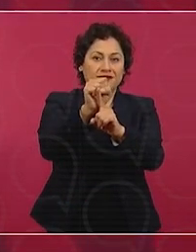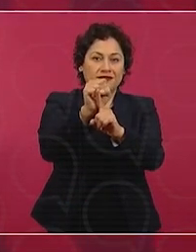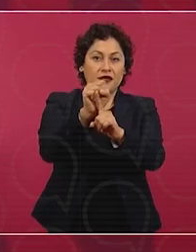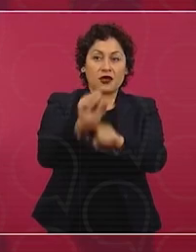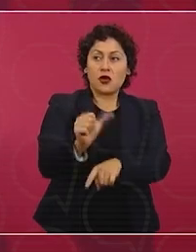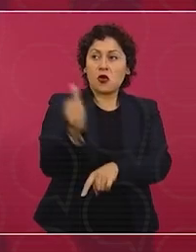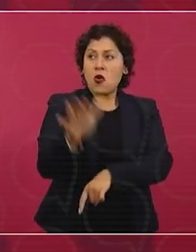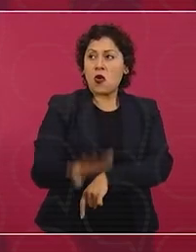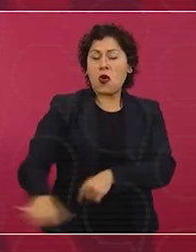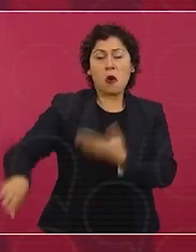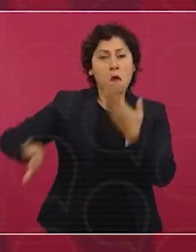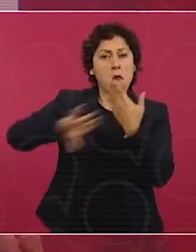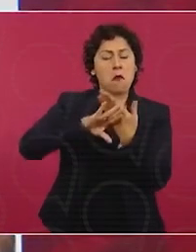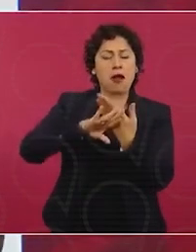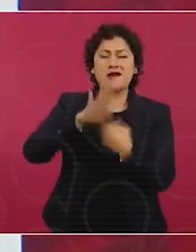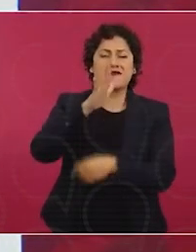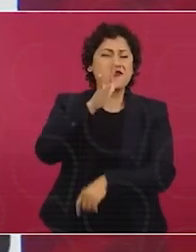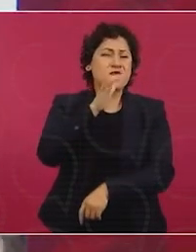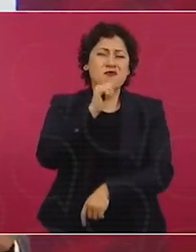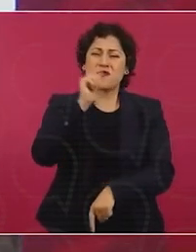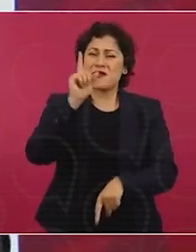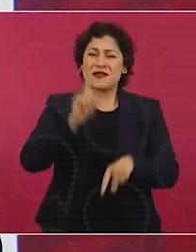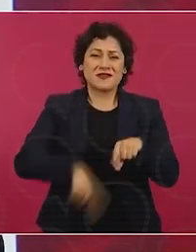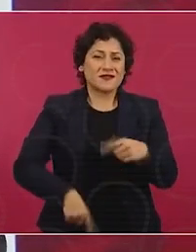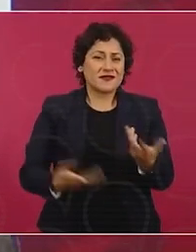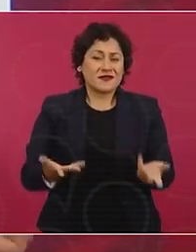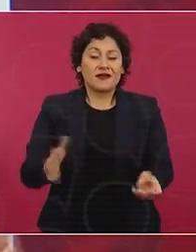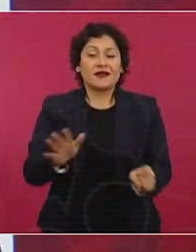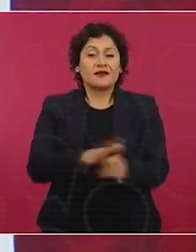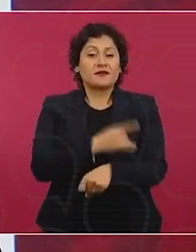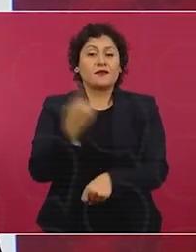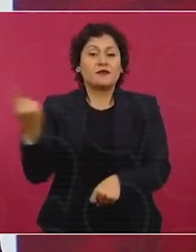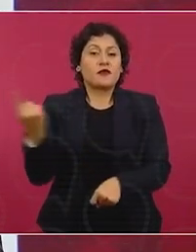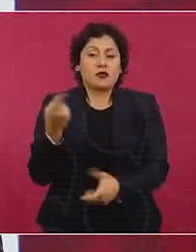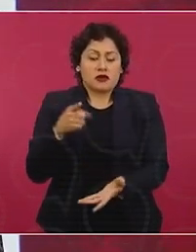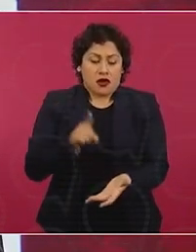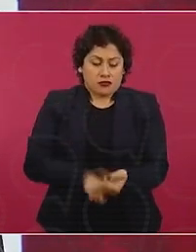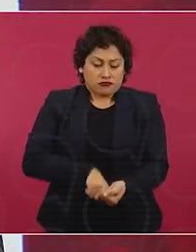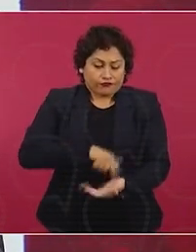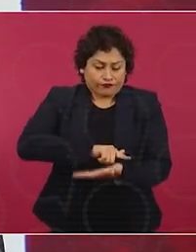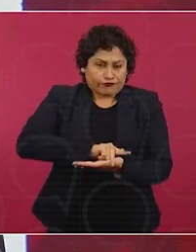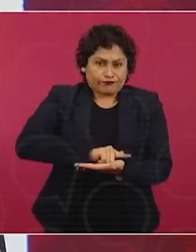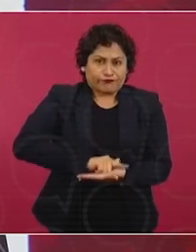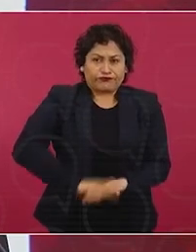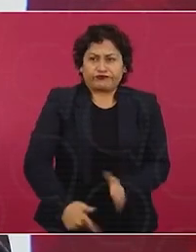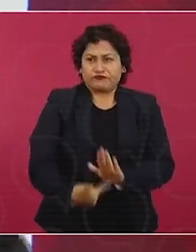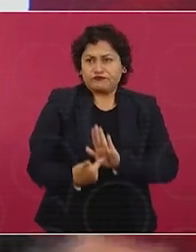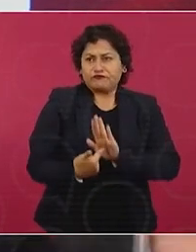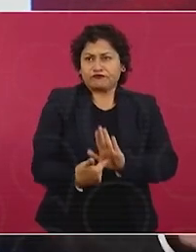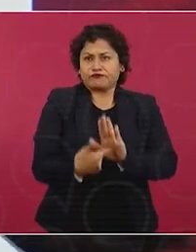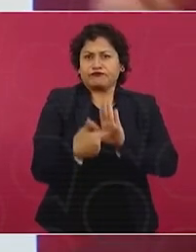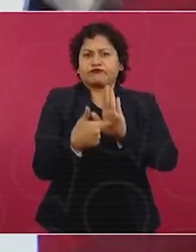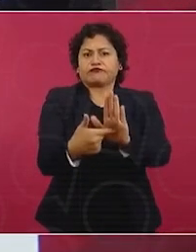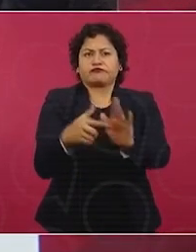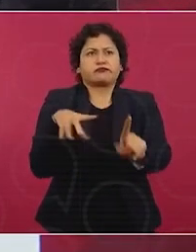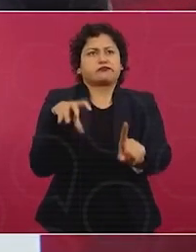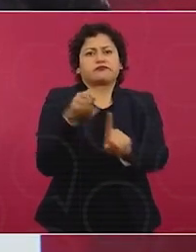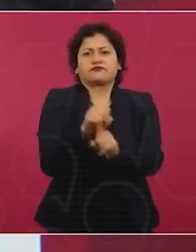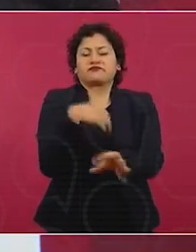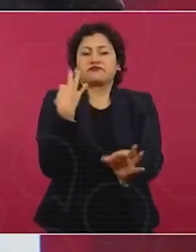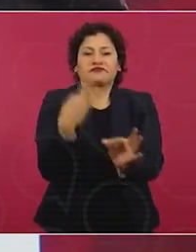Por eso no pasa nada, vieron todo